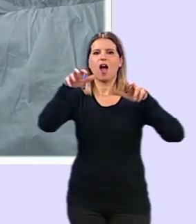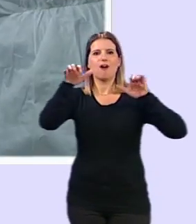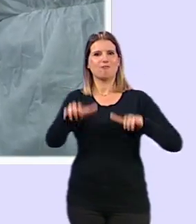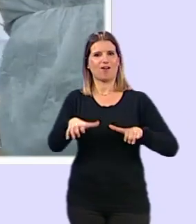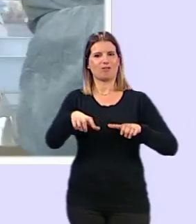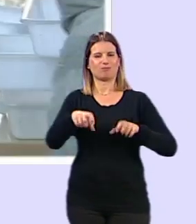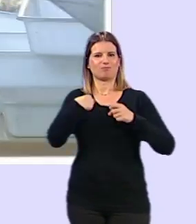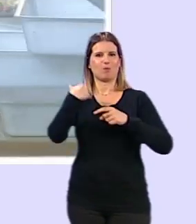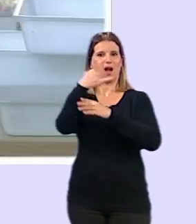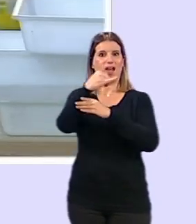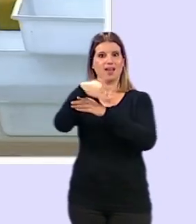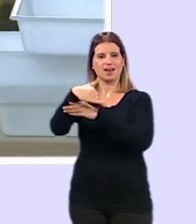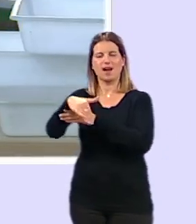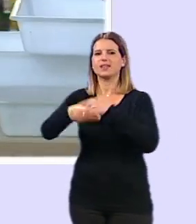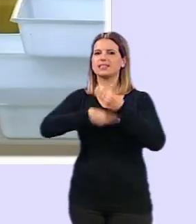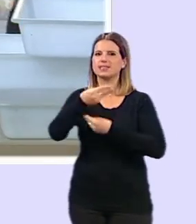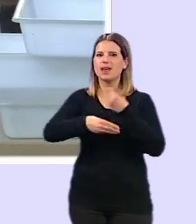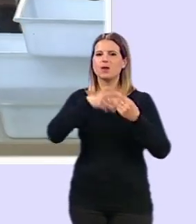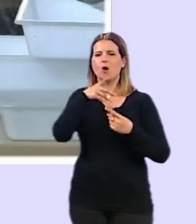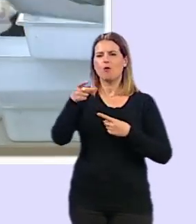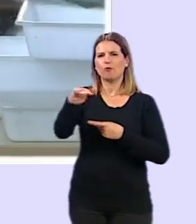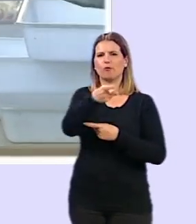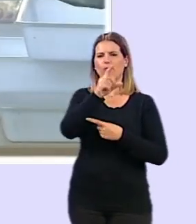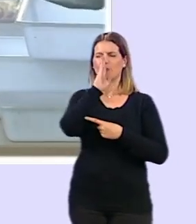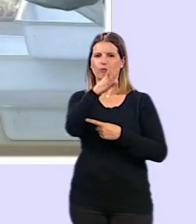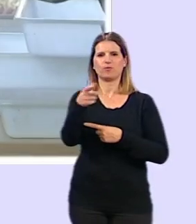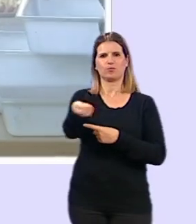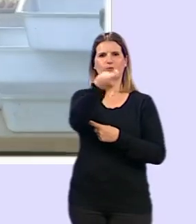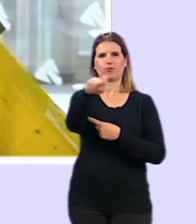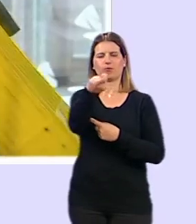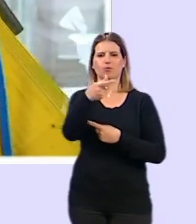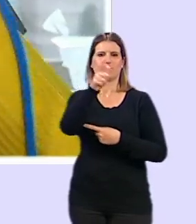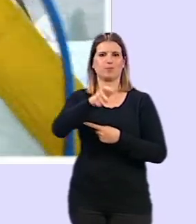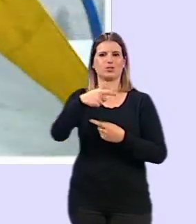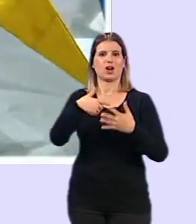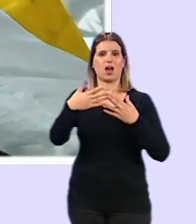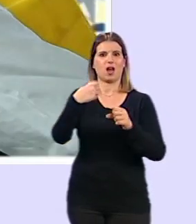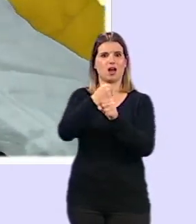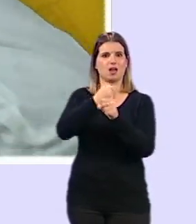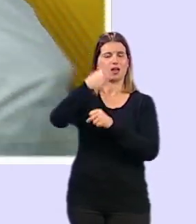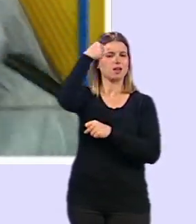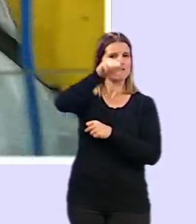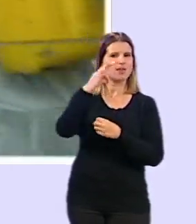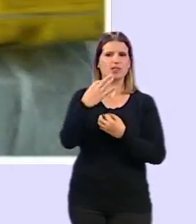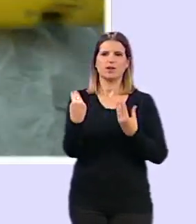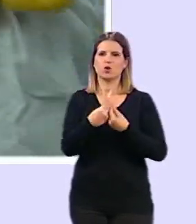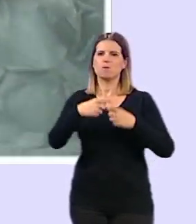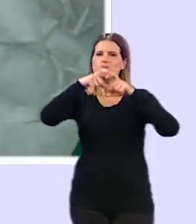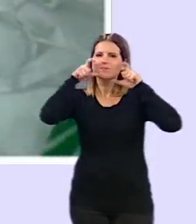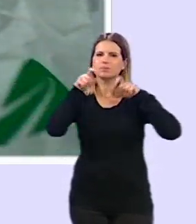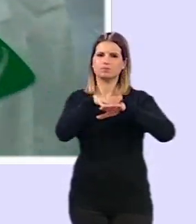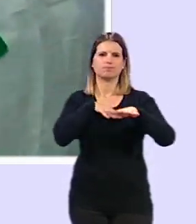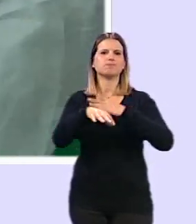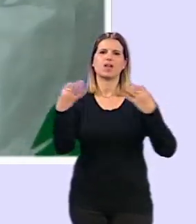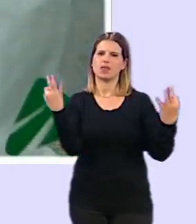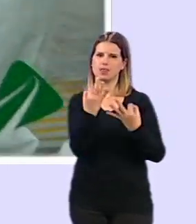en la vía pública se realizará mediante pulverización directa. En este caso, los operarios deberán contar con los equipos de protección personal pertinente.